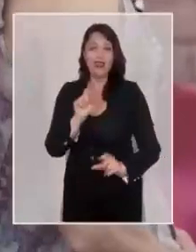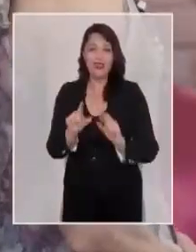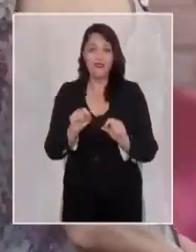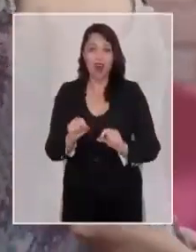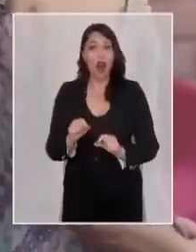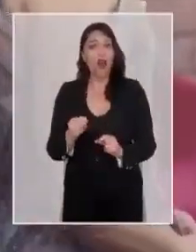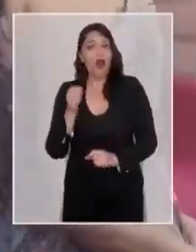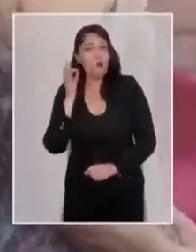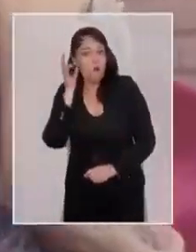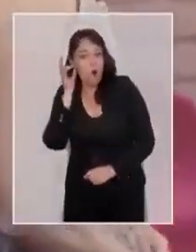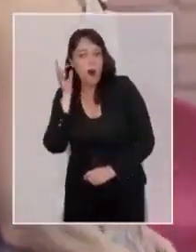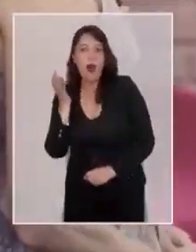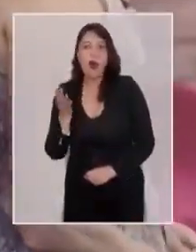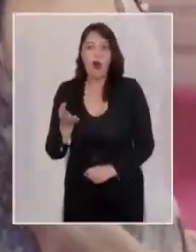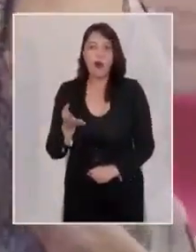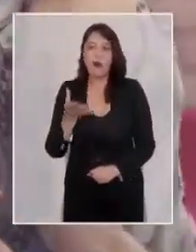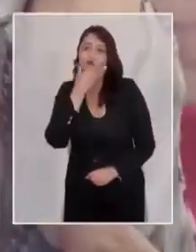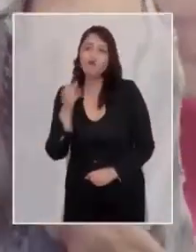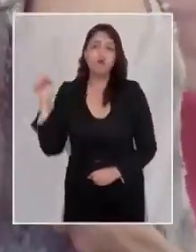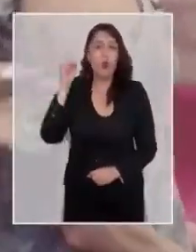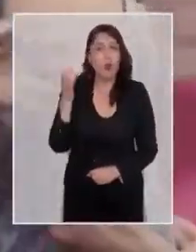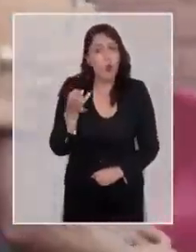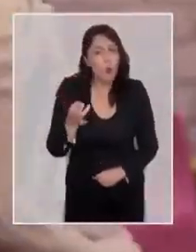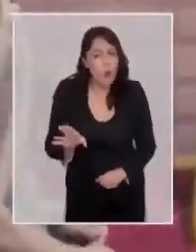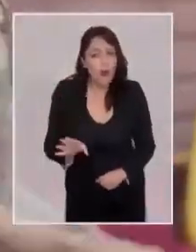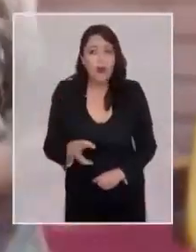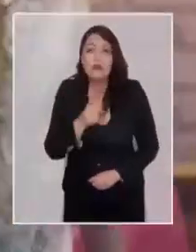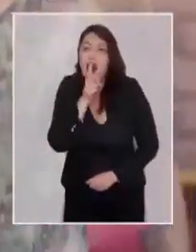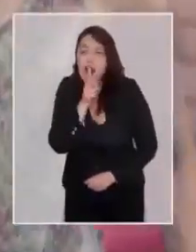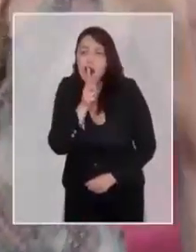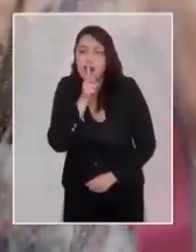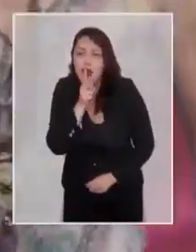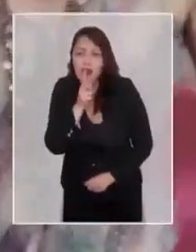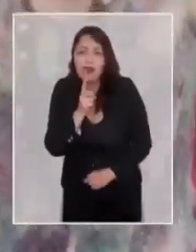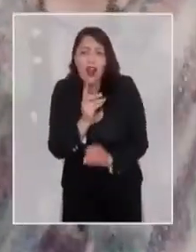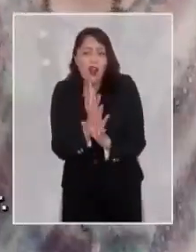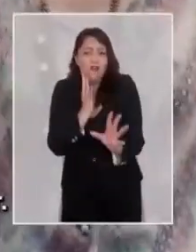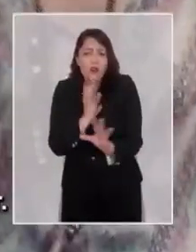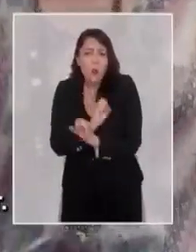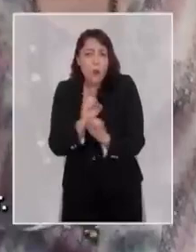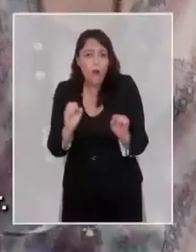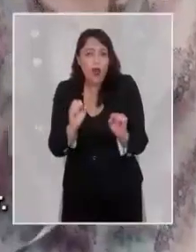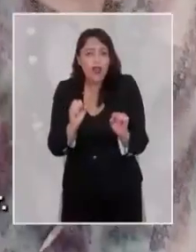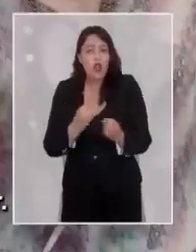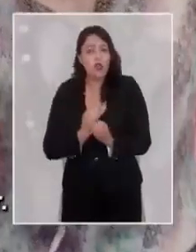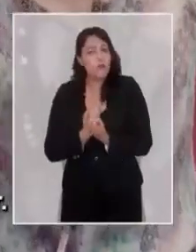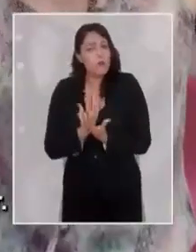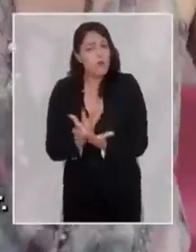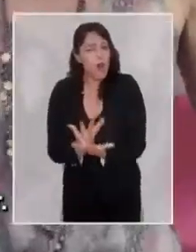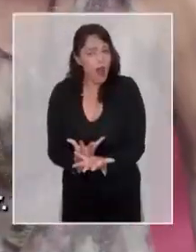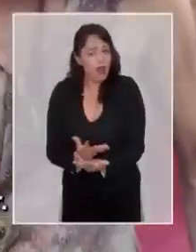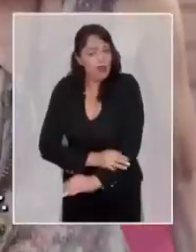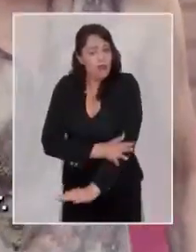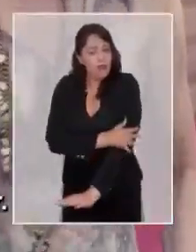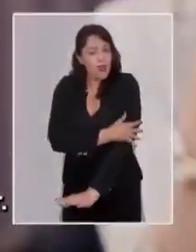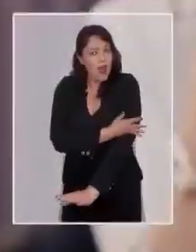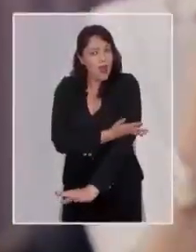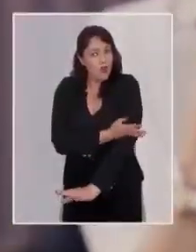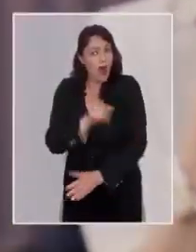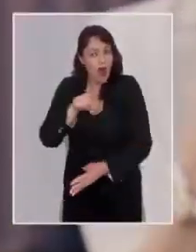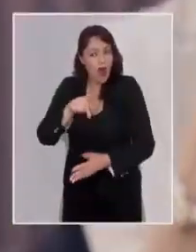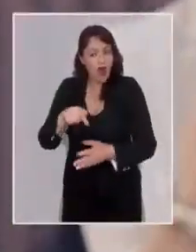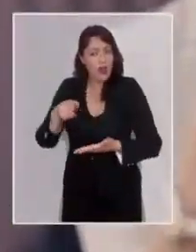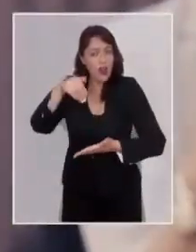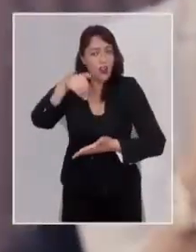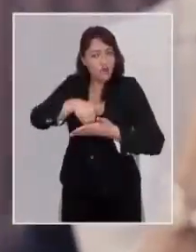las pensiones. Y a las mujeres. El Boric, el único que va a... ¡Cállate, cállate! Porque no podís decir aquí en la fila lo que tú vayas a expresar.